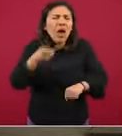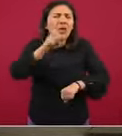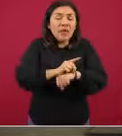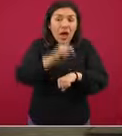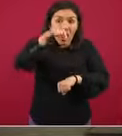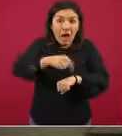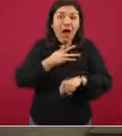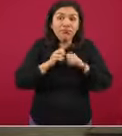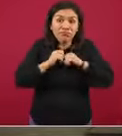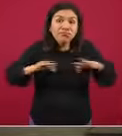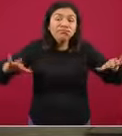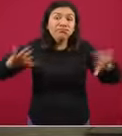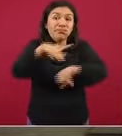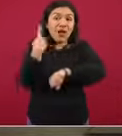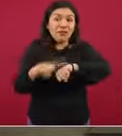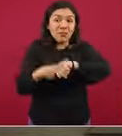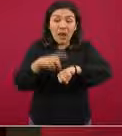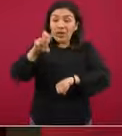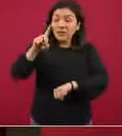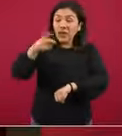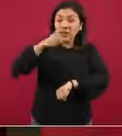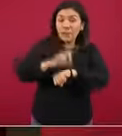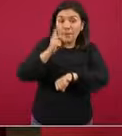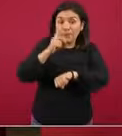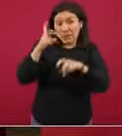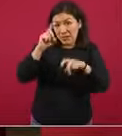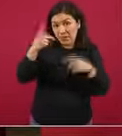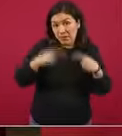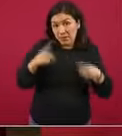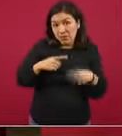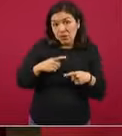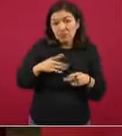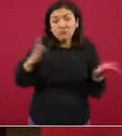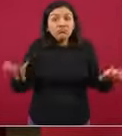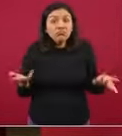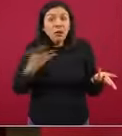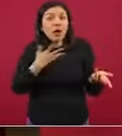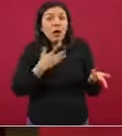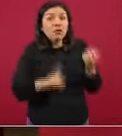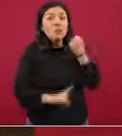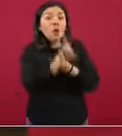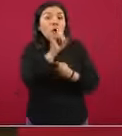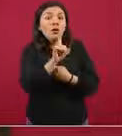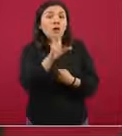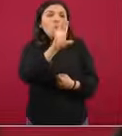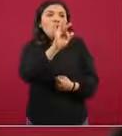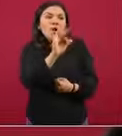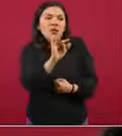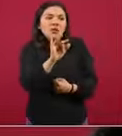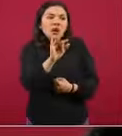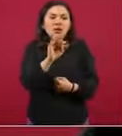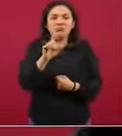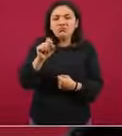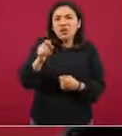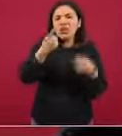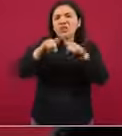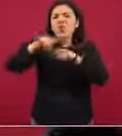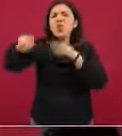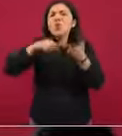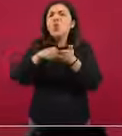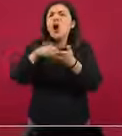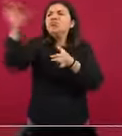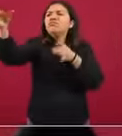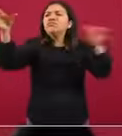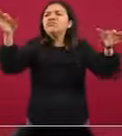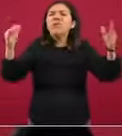dispersan, porque de esas 30 personas, 40 personas, vienen, no sé, tal vez del 30 o de 20 diferentes núcleos